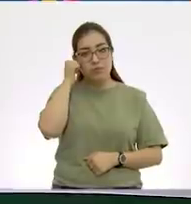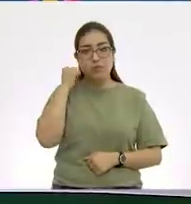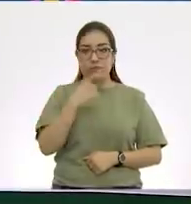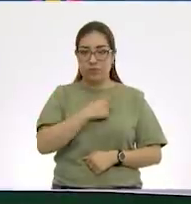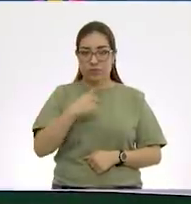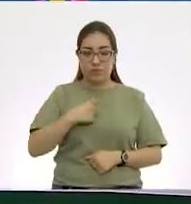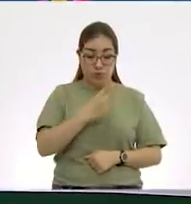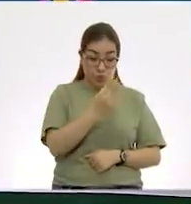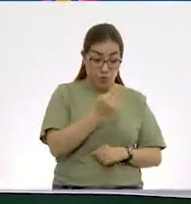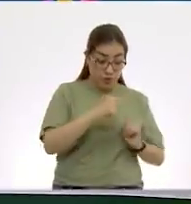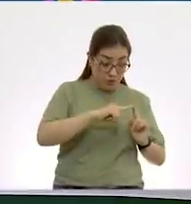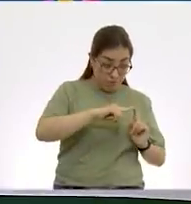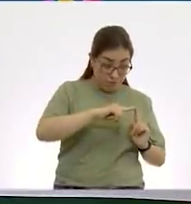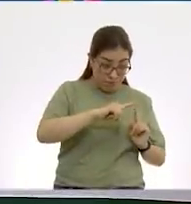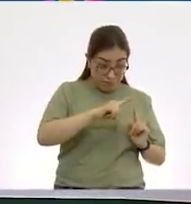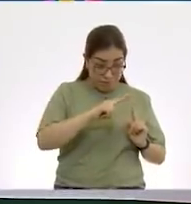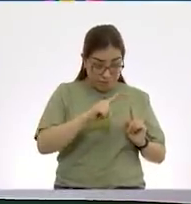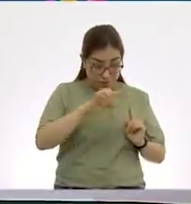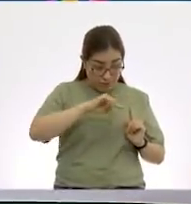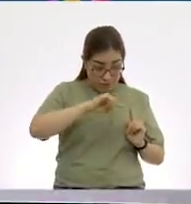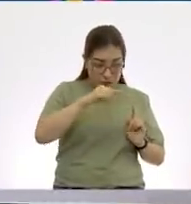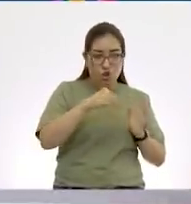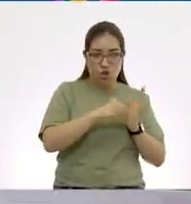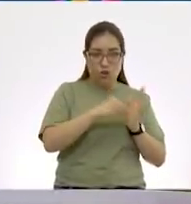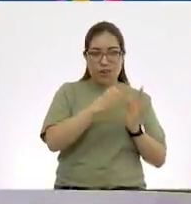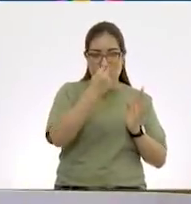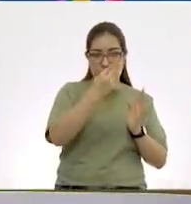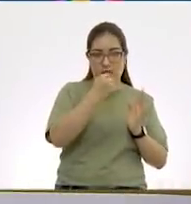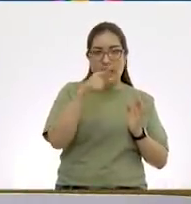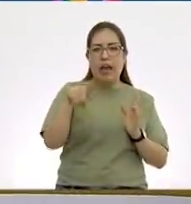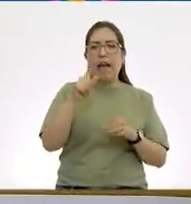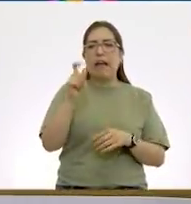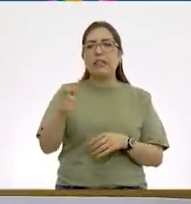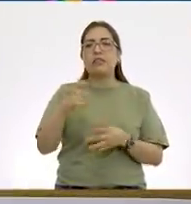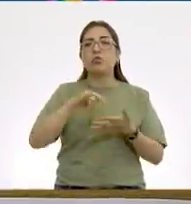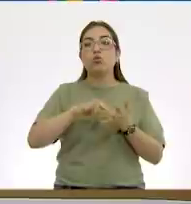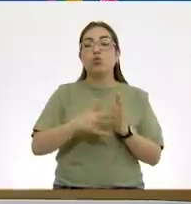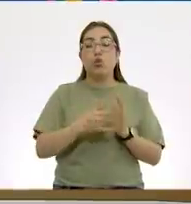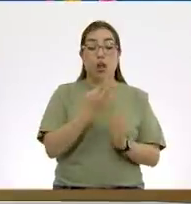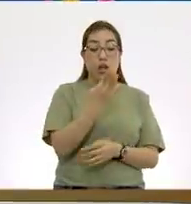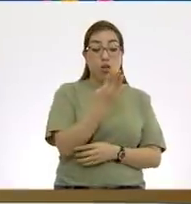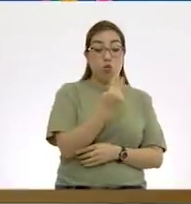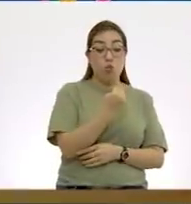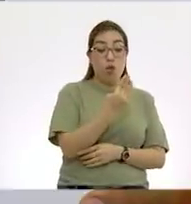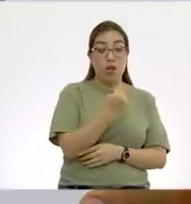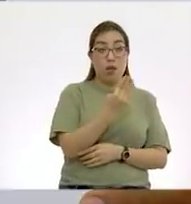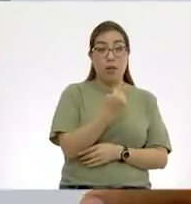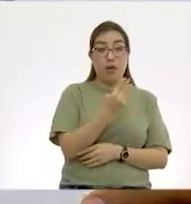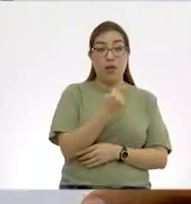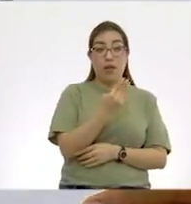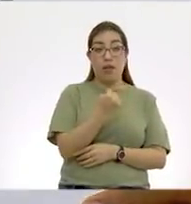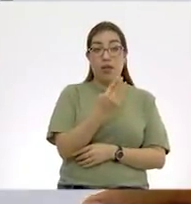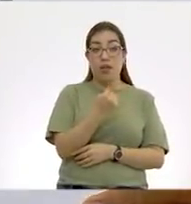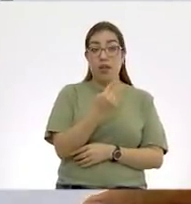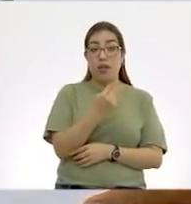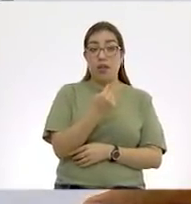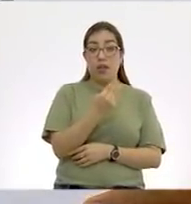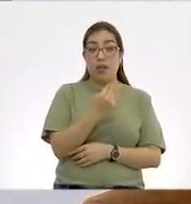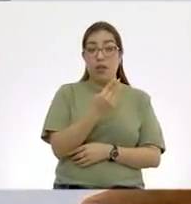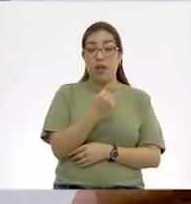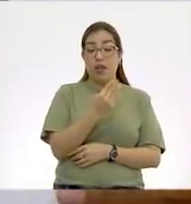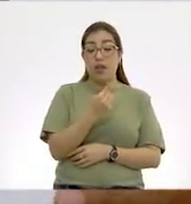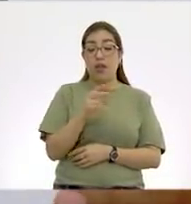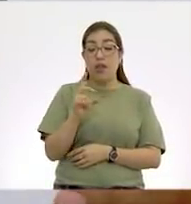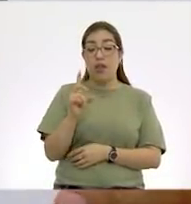que llega al siguiente. Entonces, siendo así, son las 9.35.